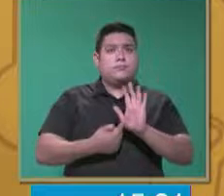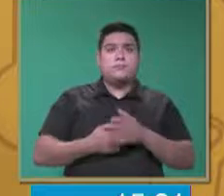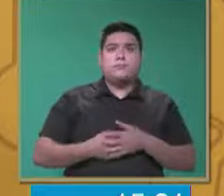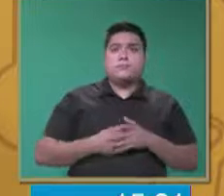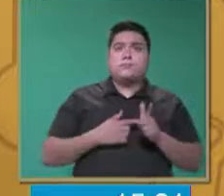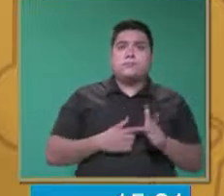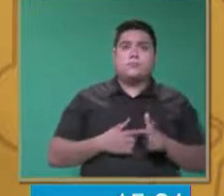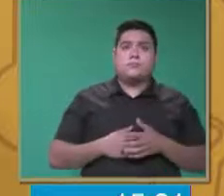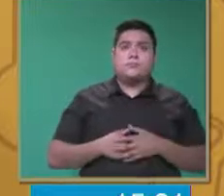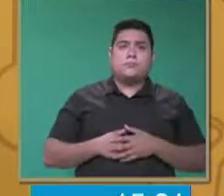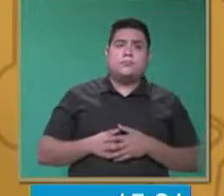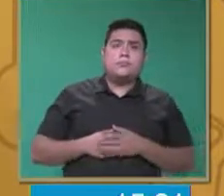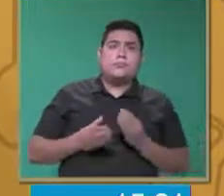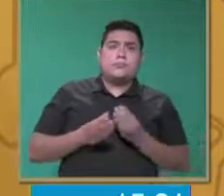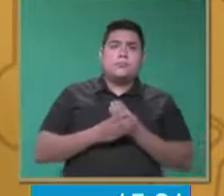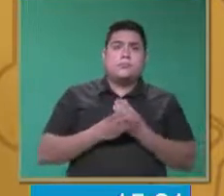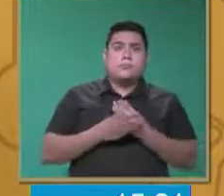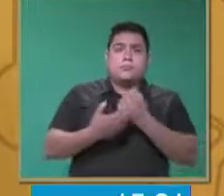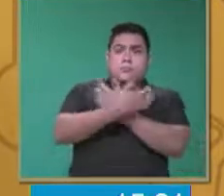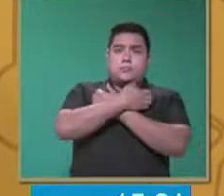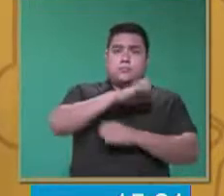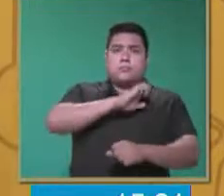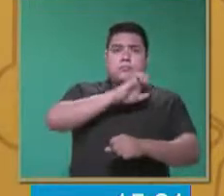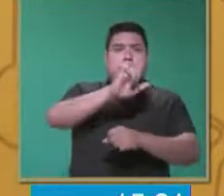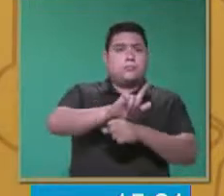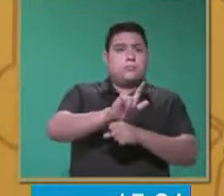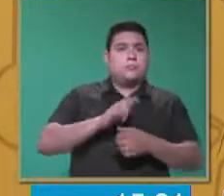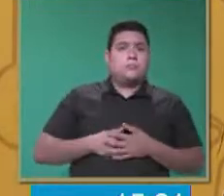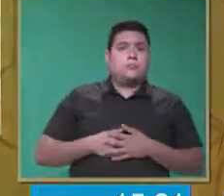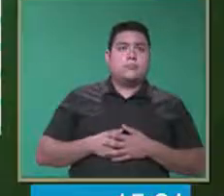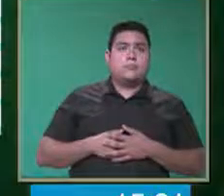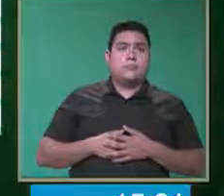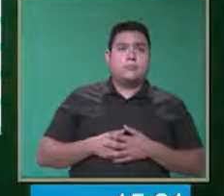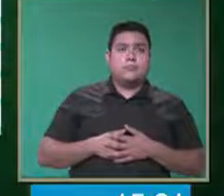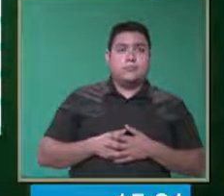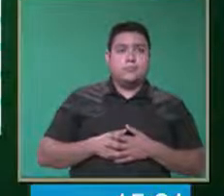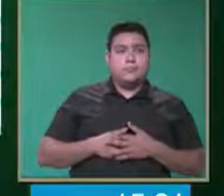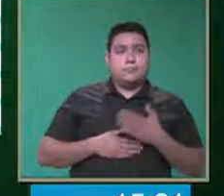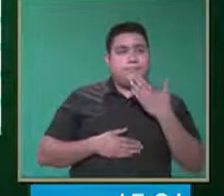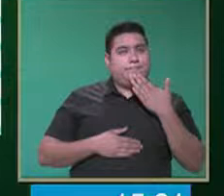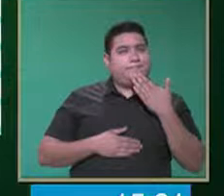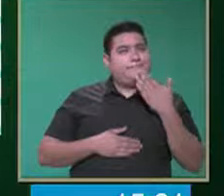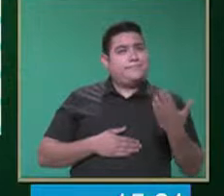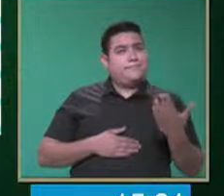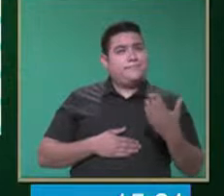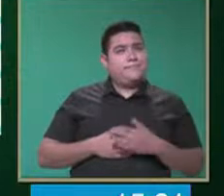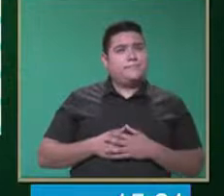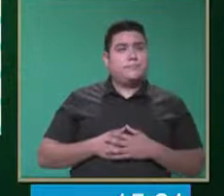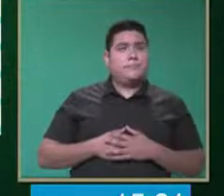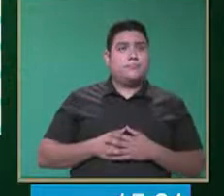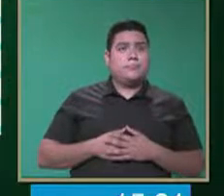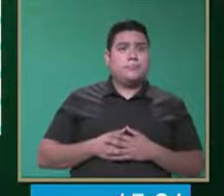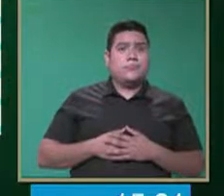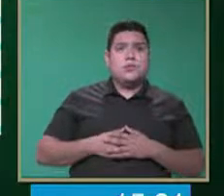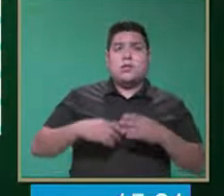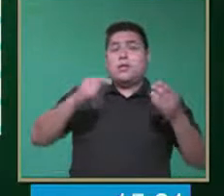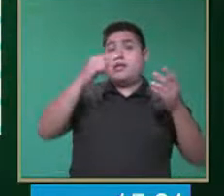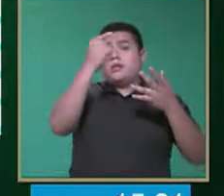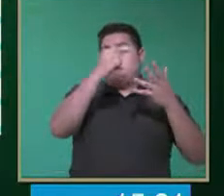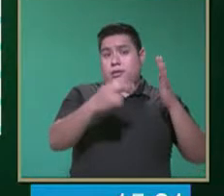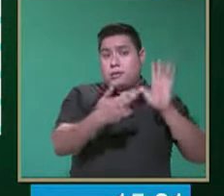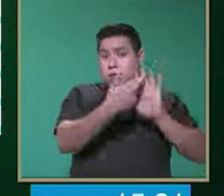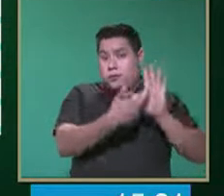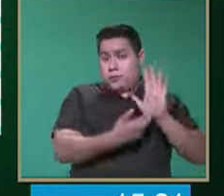seguimos en la clase de educación especial. Muy bien. Bueno, en cuanto a seguimiento de instrucciones,